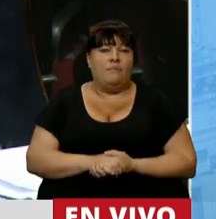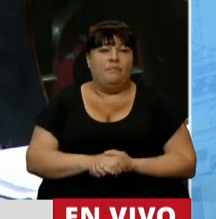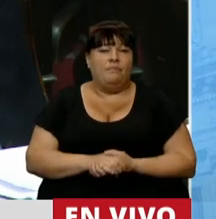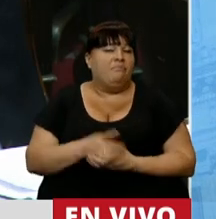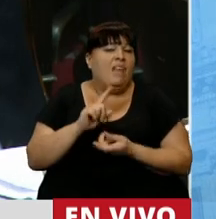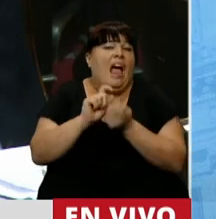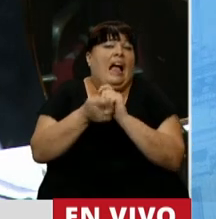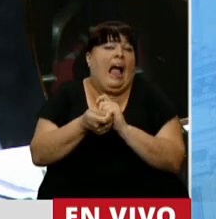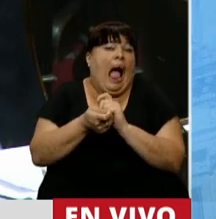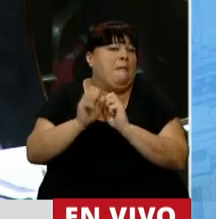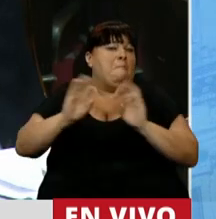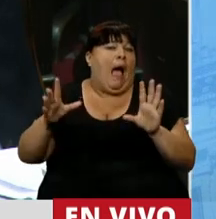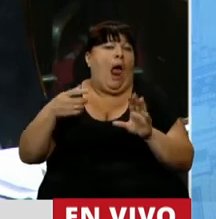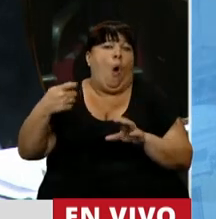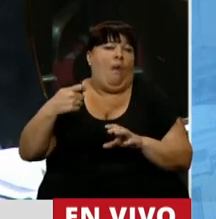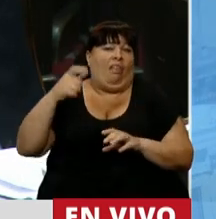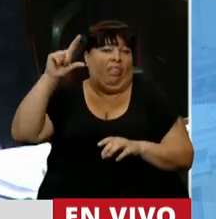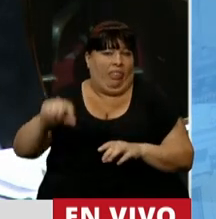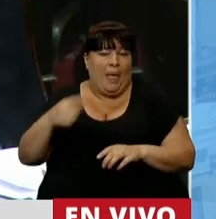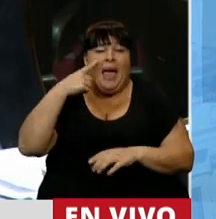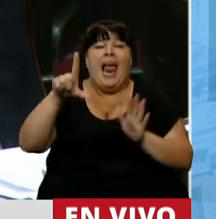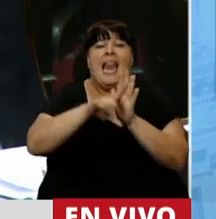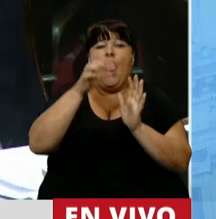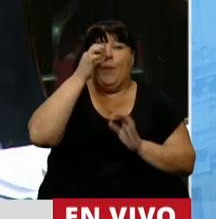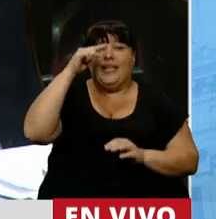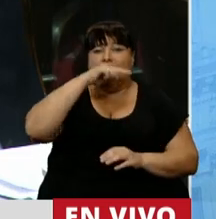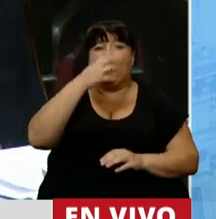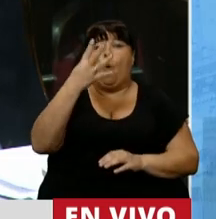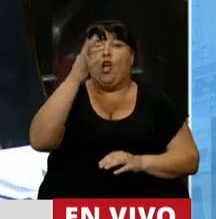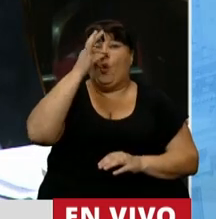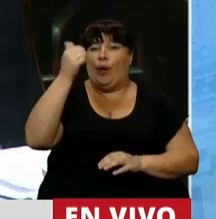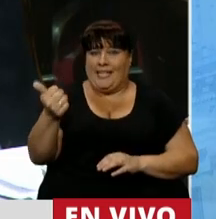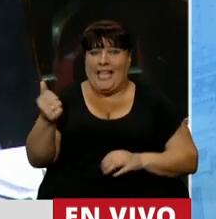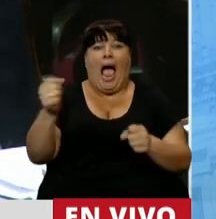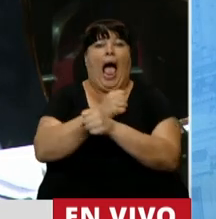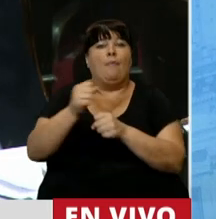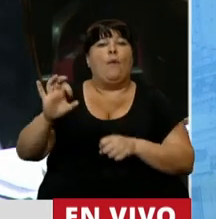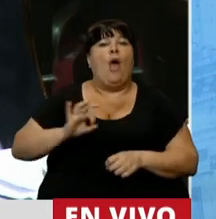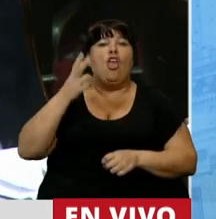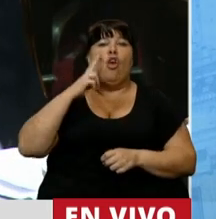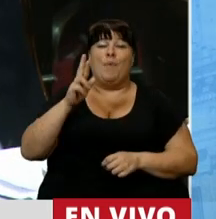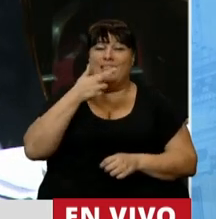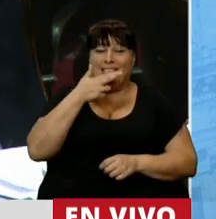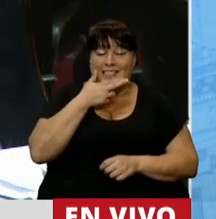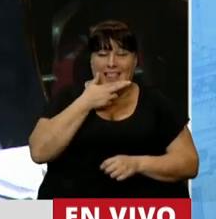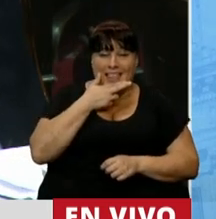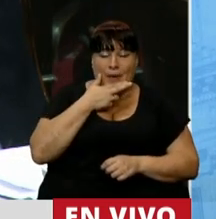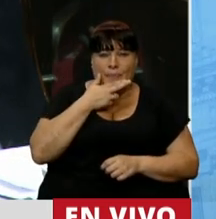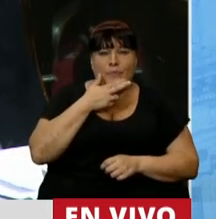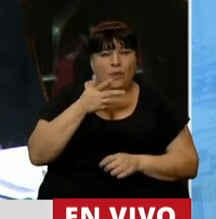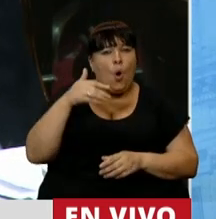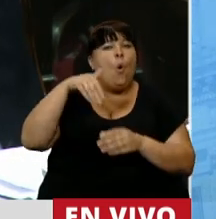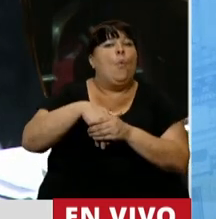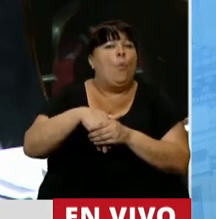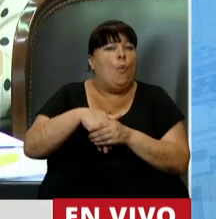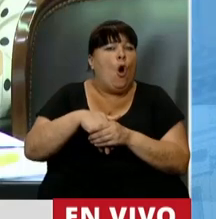modificar para mal la jubilación. Mire, la ley 27.426 que se aprobó en el 2017, y esto